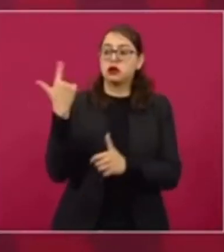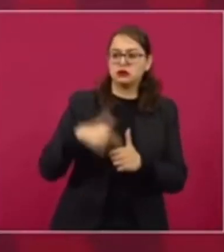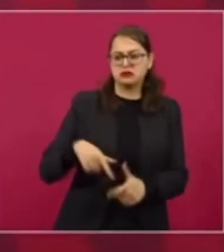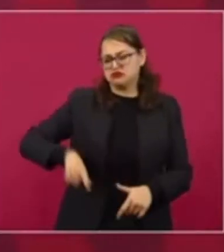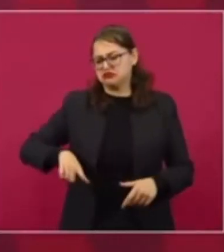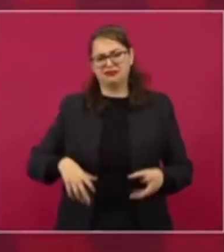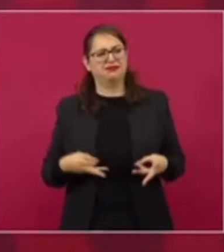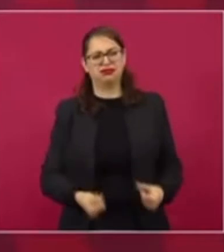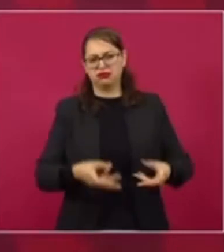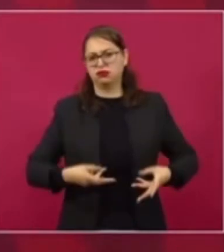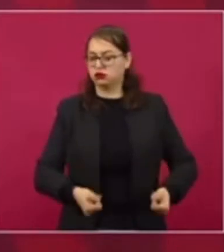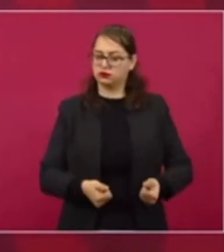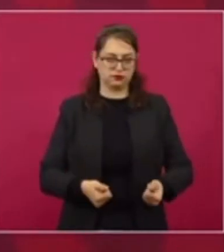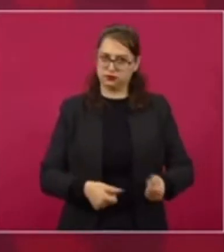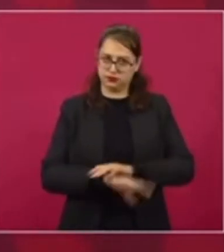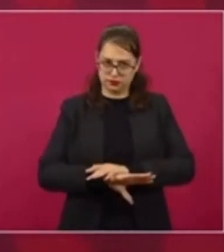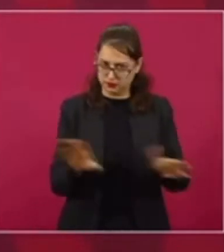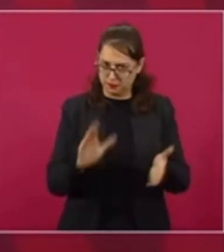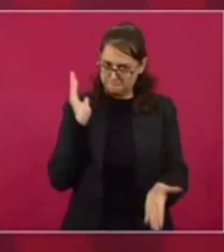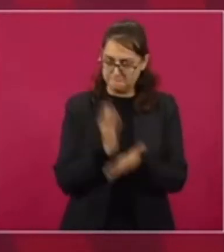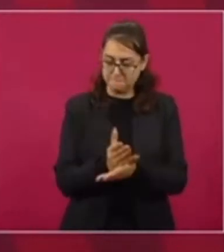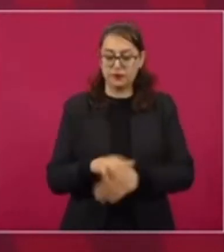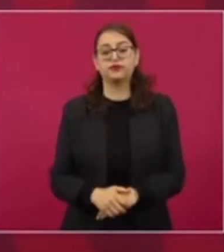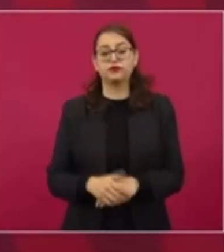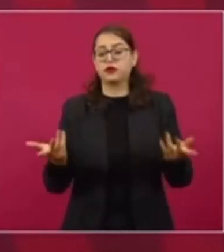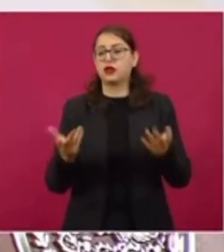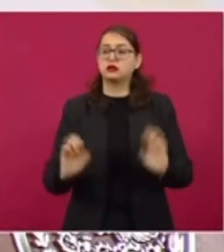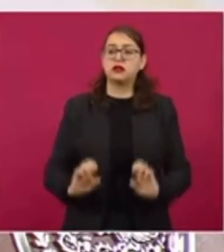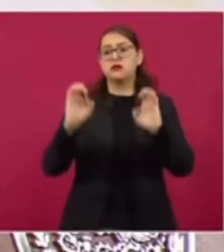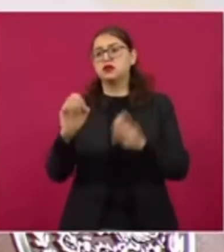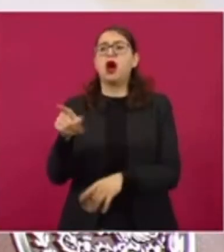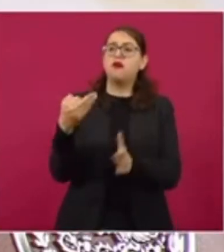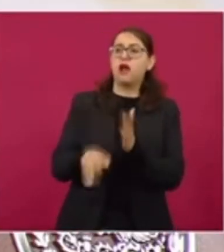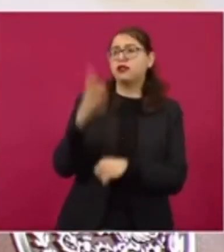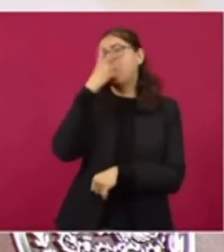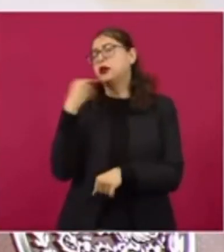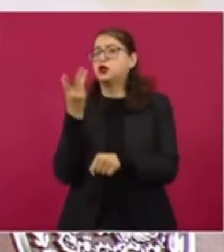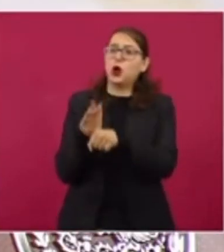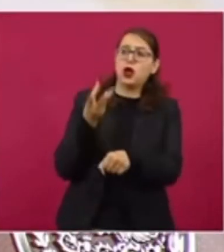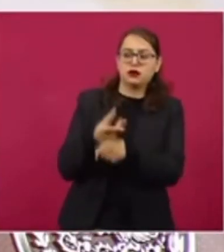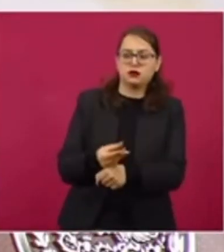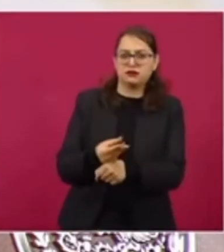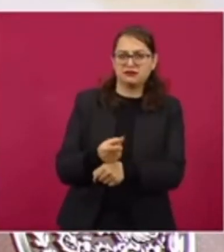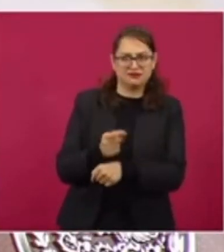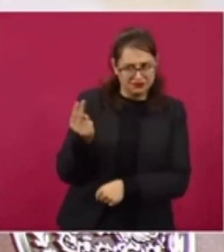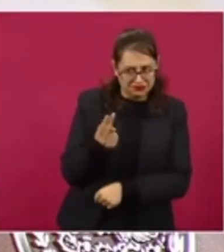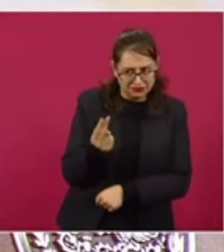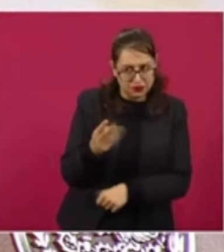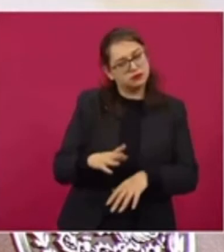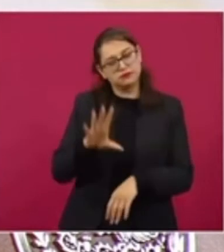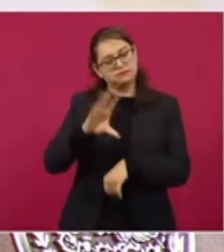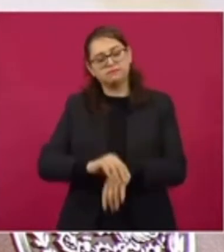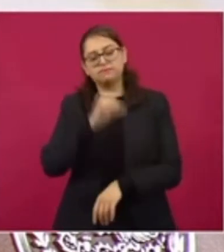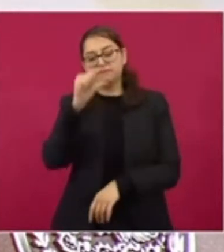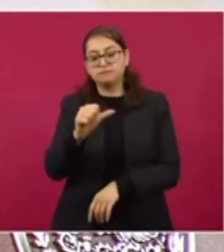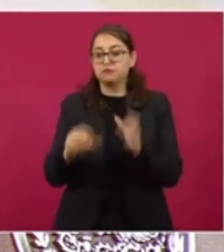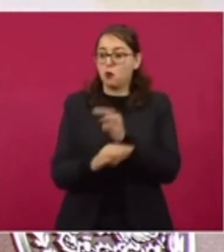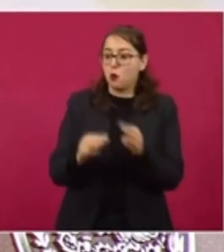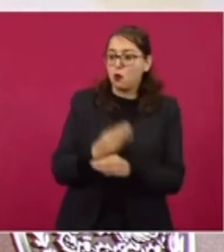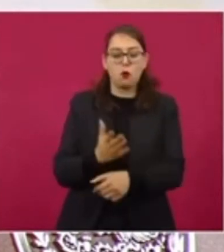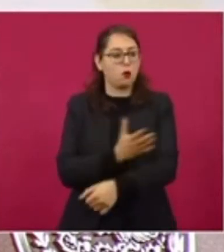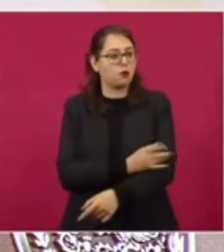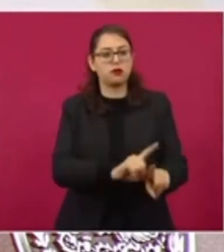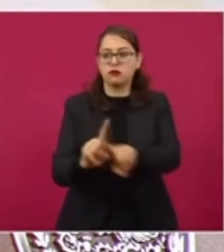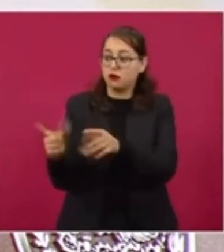por el erario. Tampoco se autorizaron remodelaciones por cuestiones estéticas, ni se comprobó mobiliario innecesario. La austeridad